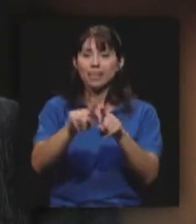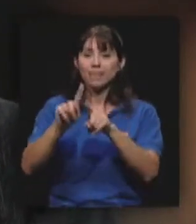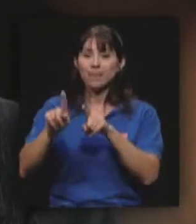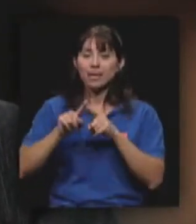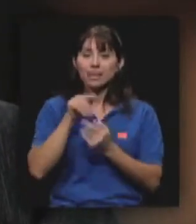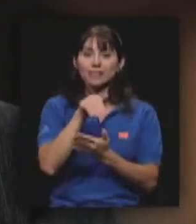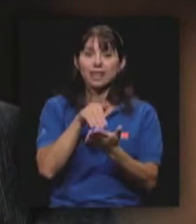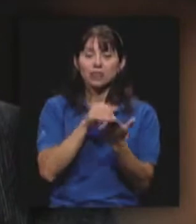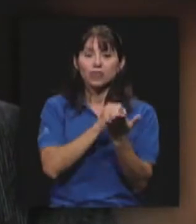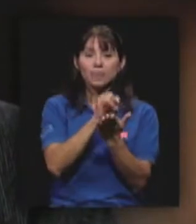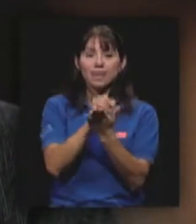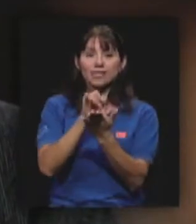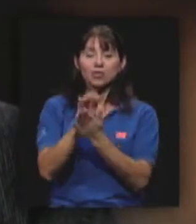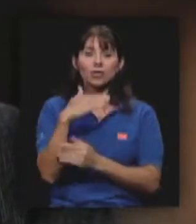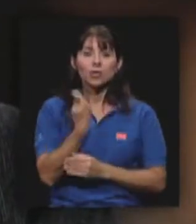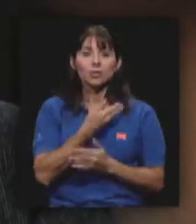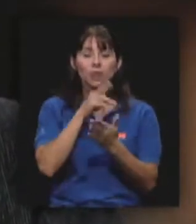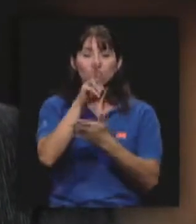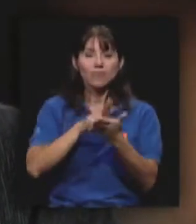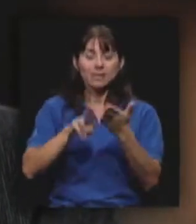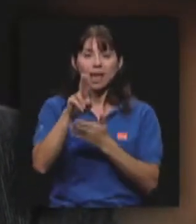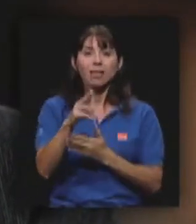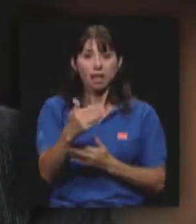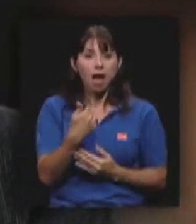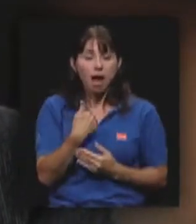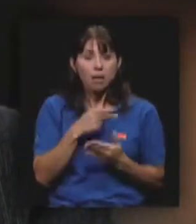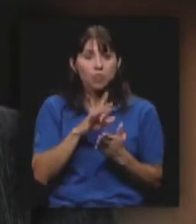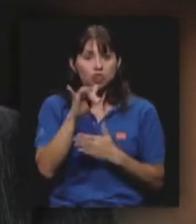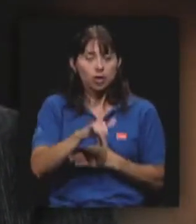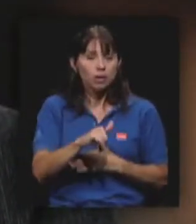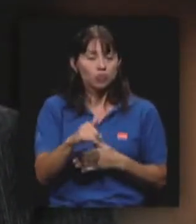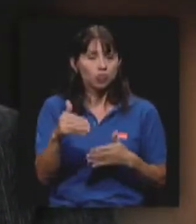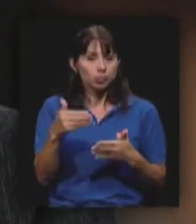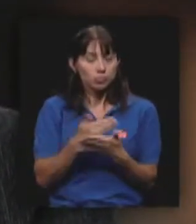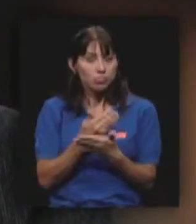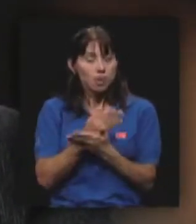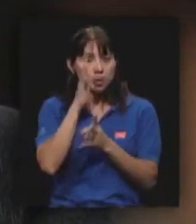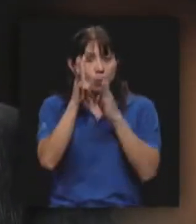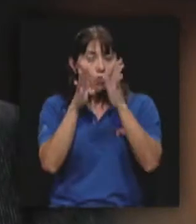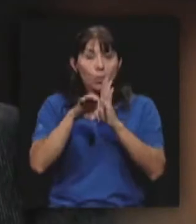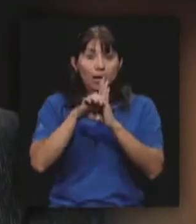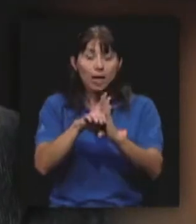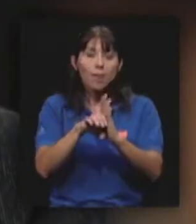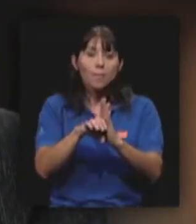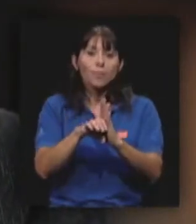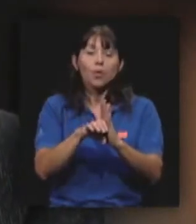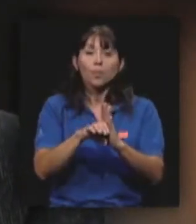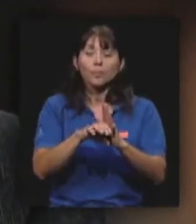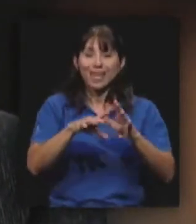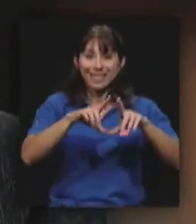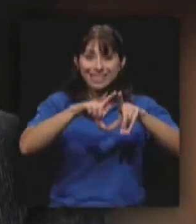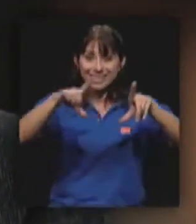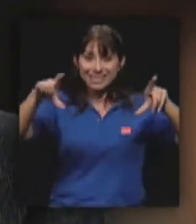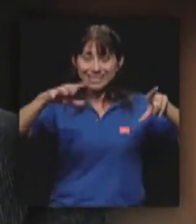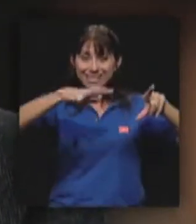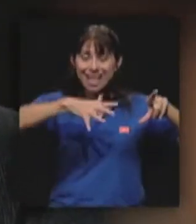diferentes centros de investigación de nuestra universidad hay proyectos que yo creo que son innovadores, innovadores, por ejemplo en celdas solares, en